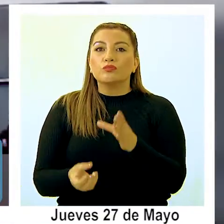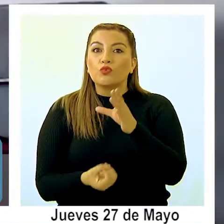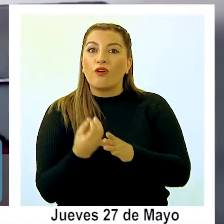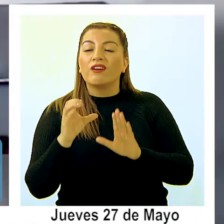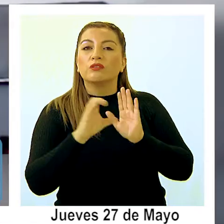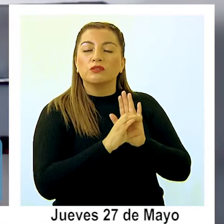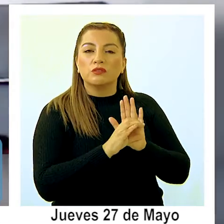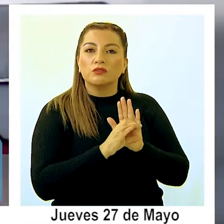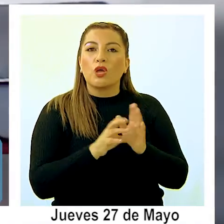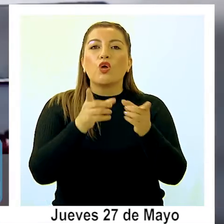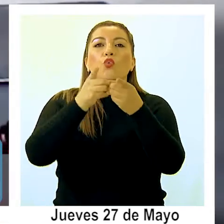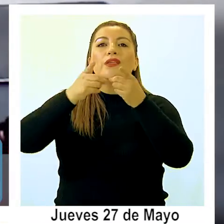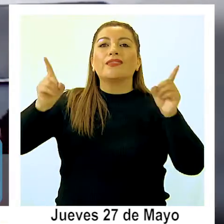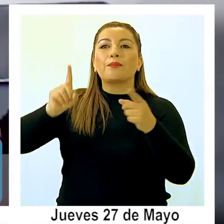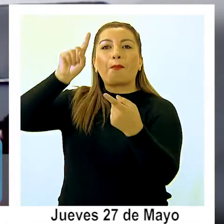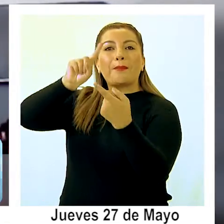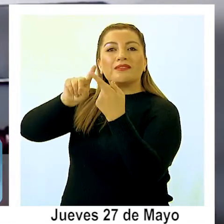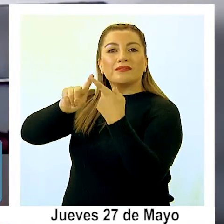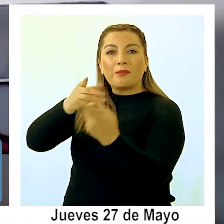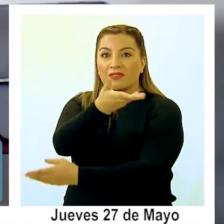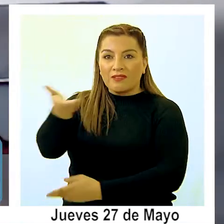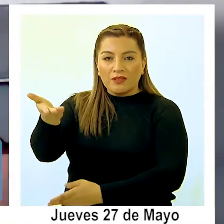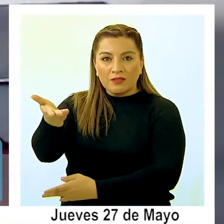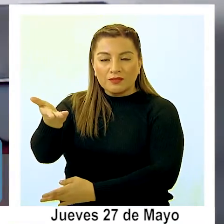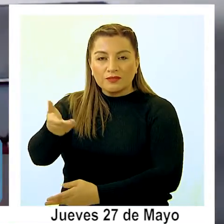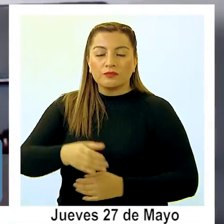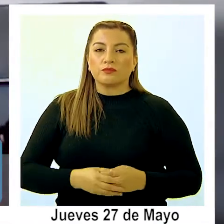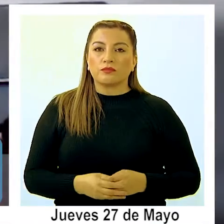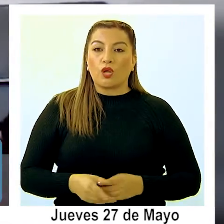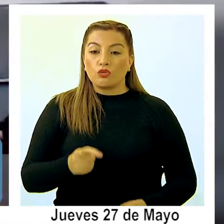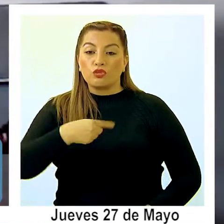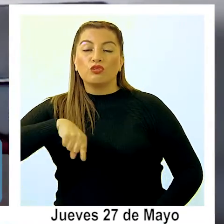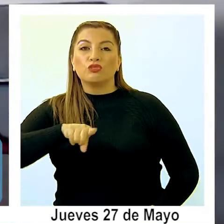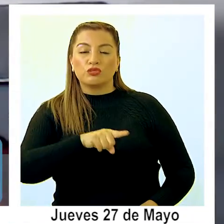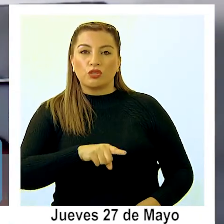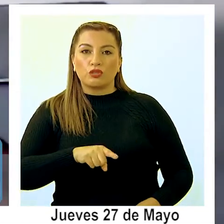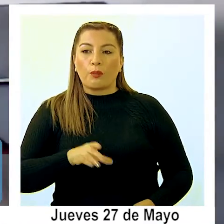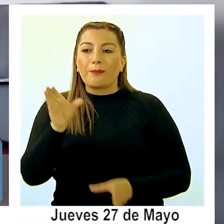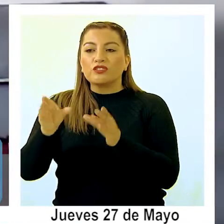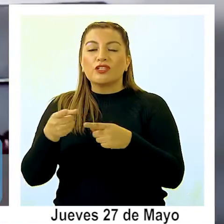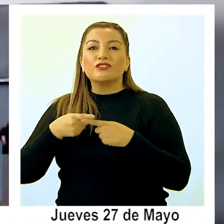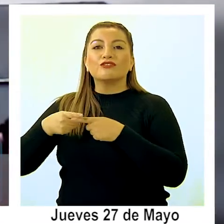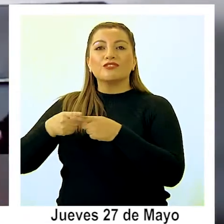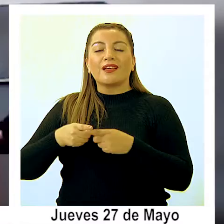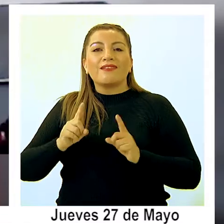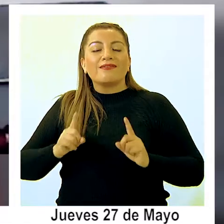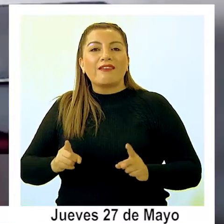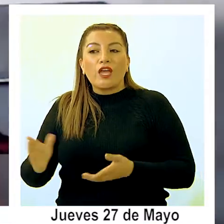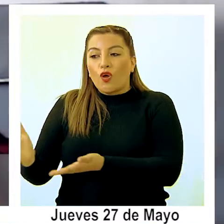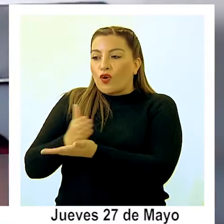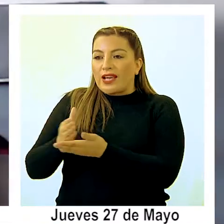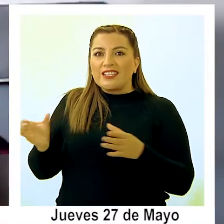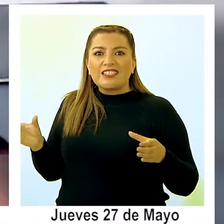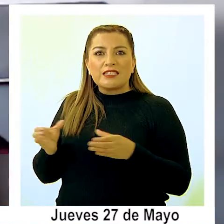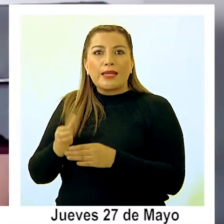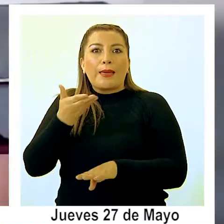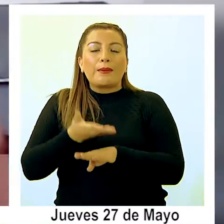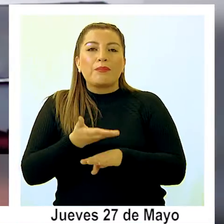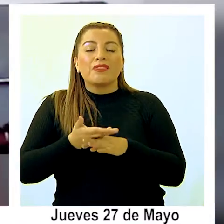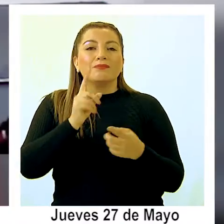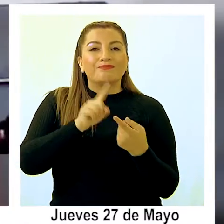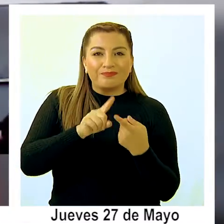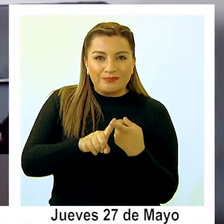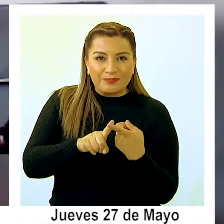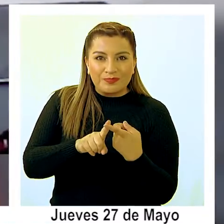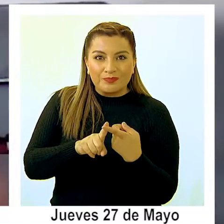constitución sea con una democracia participativa. Entonces, somos los agentes sociales los que nos tenemos que organizar y exigir la